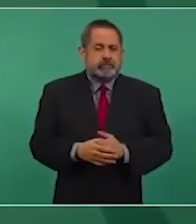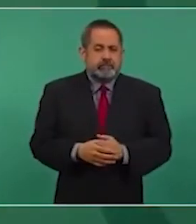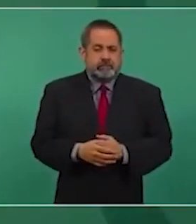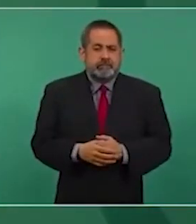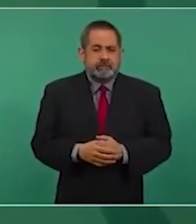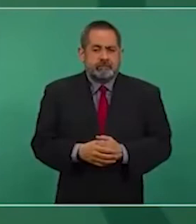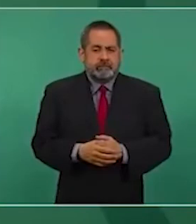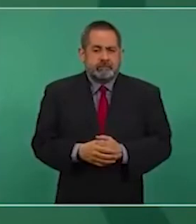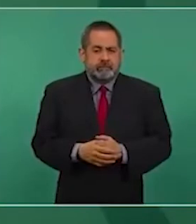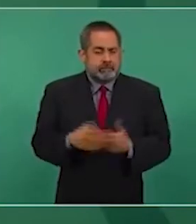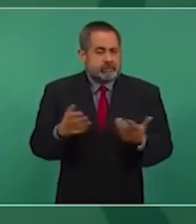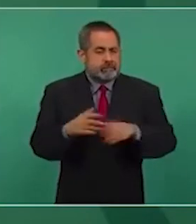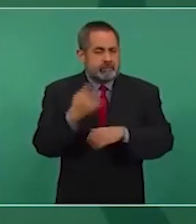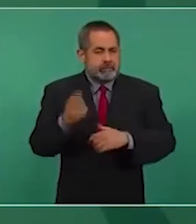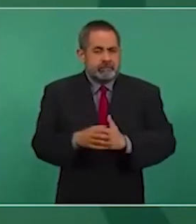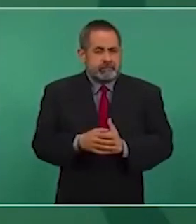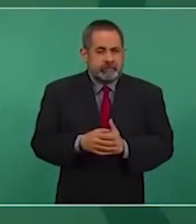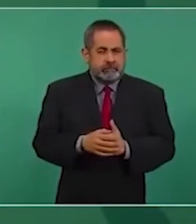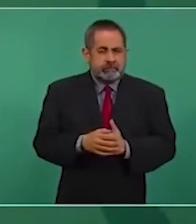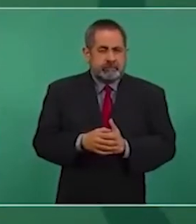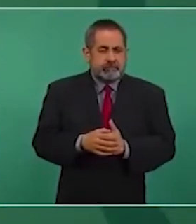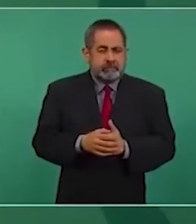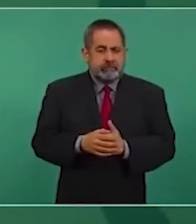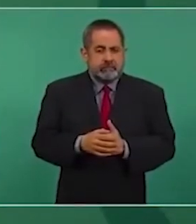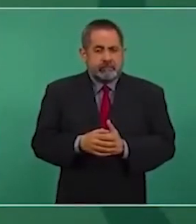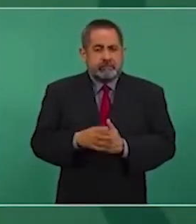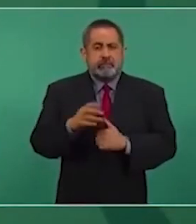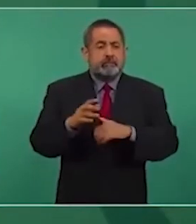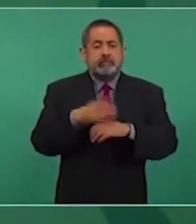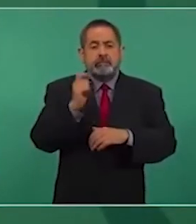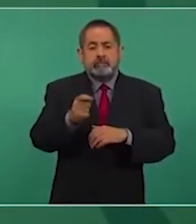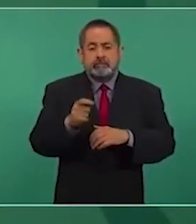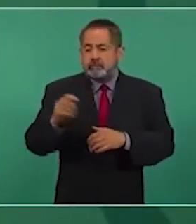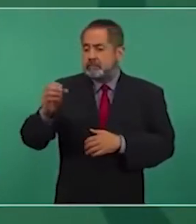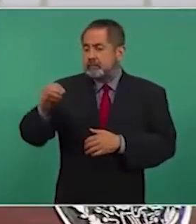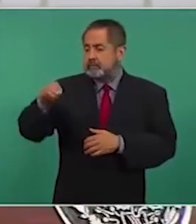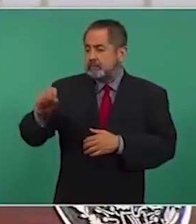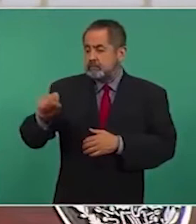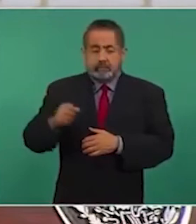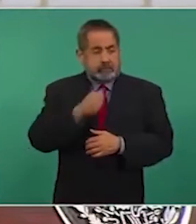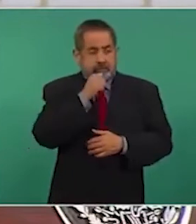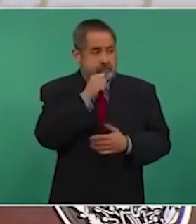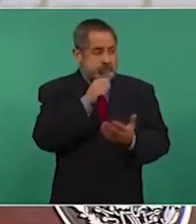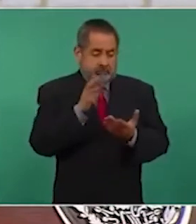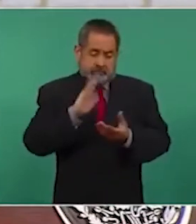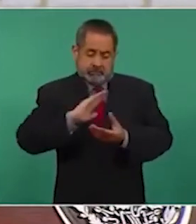Que porque no le han mandado todo el expediente,